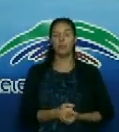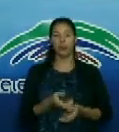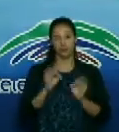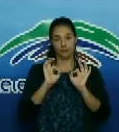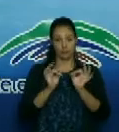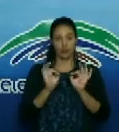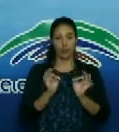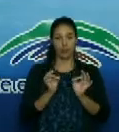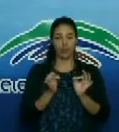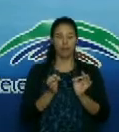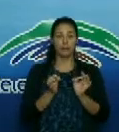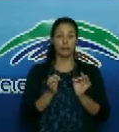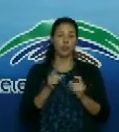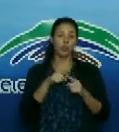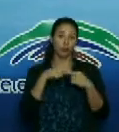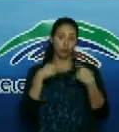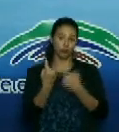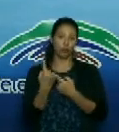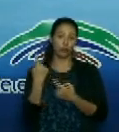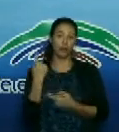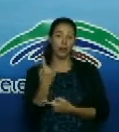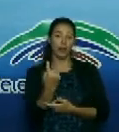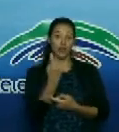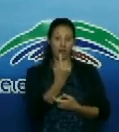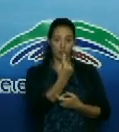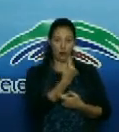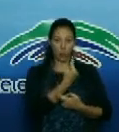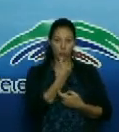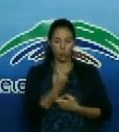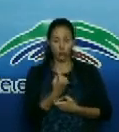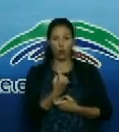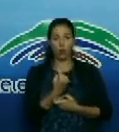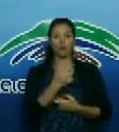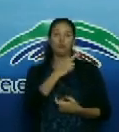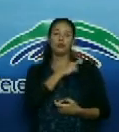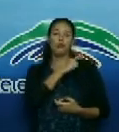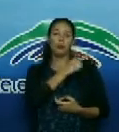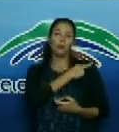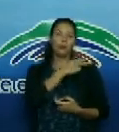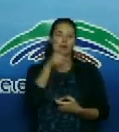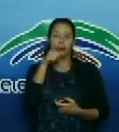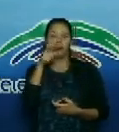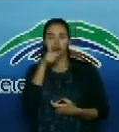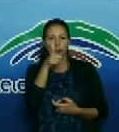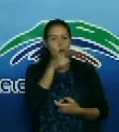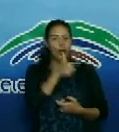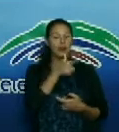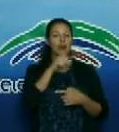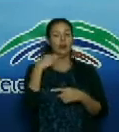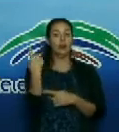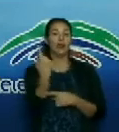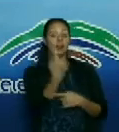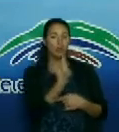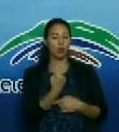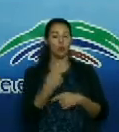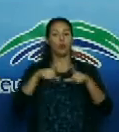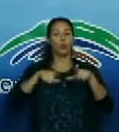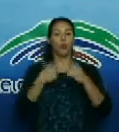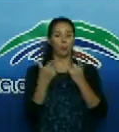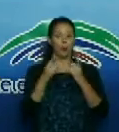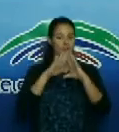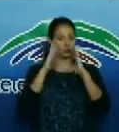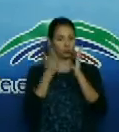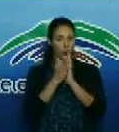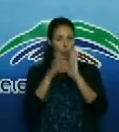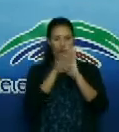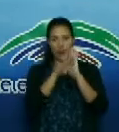nos convertimos cada uno de nosotros supervisores, unos de otros, tanto para la